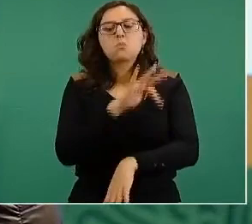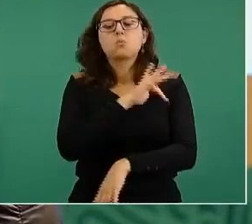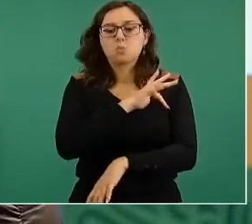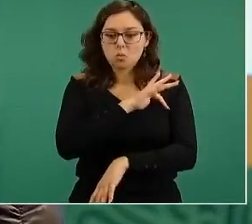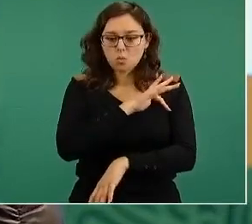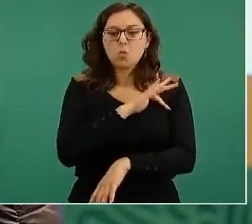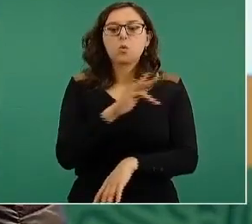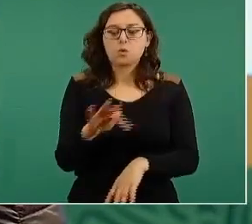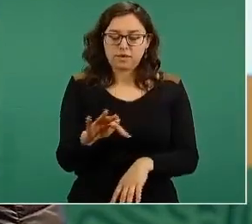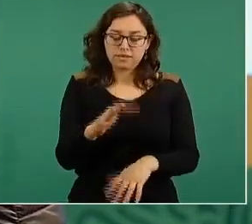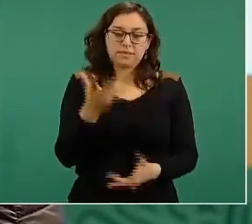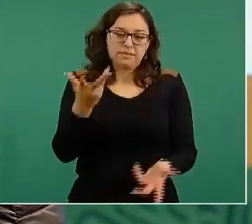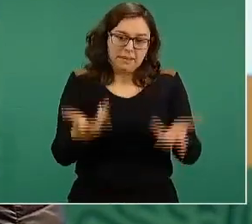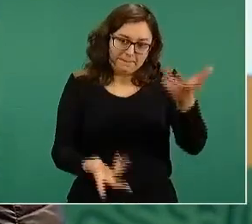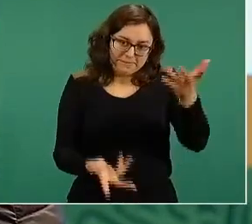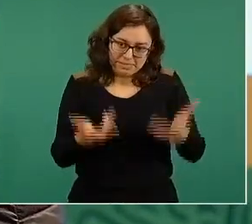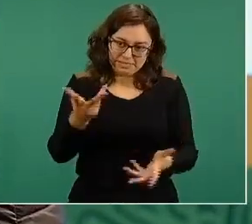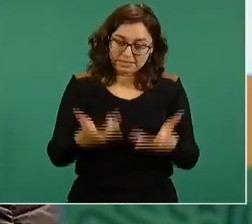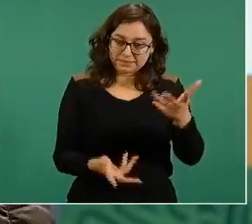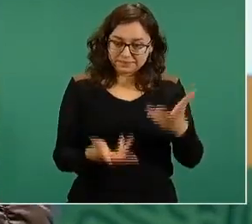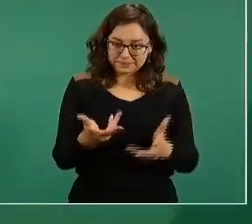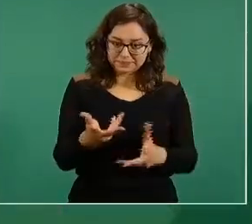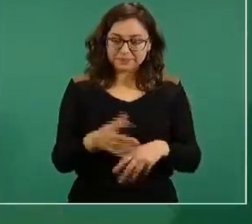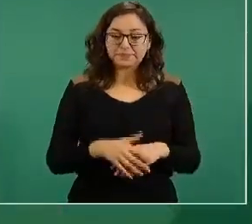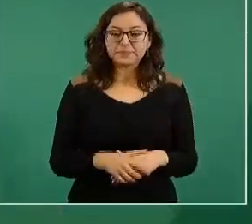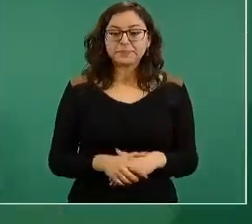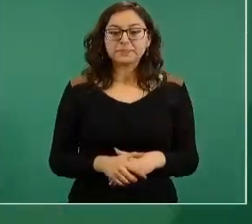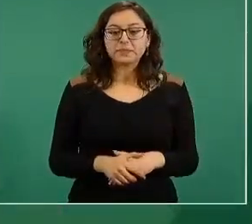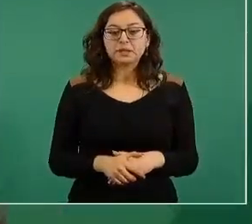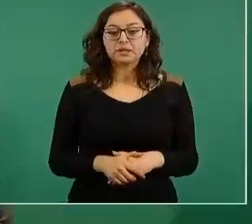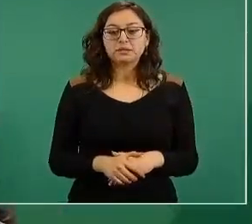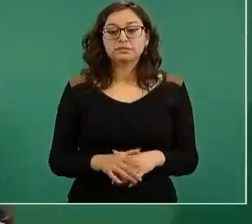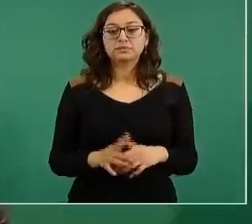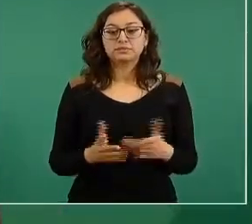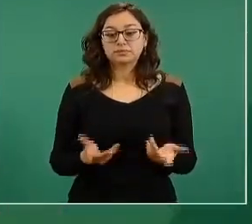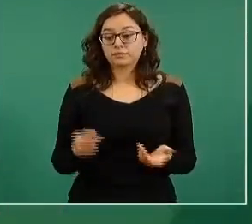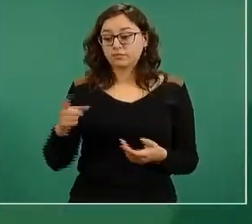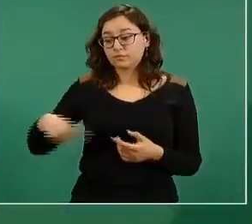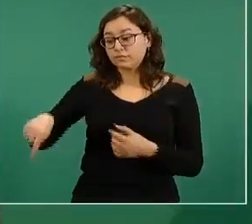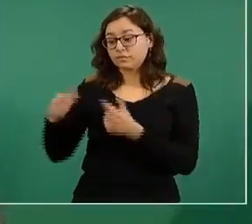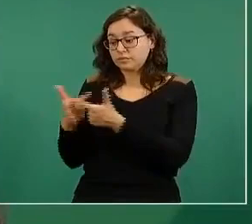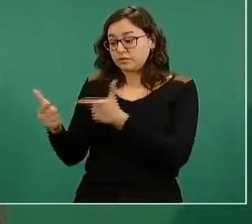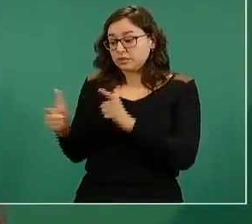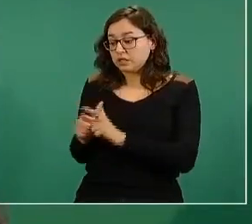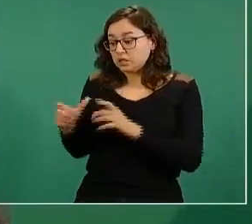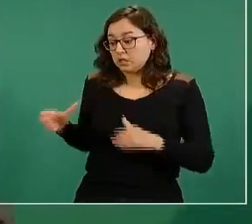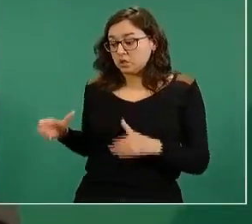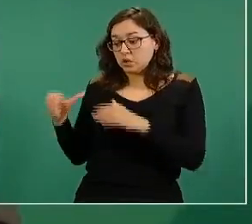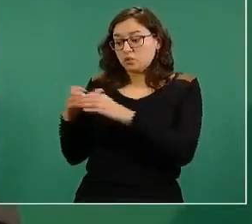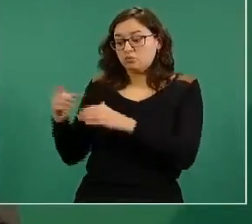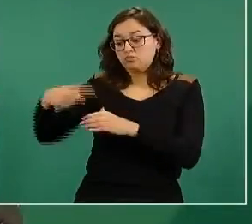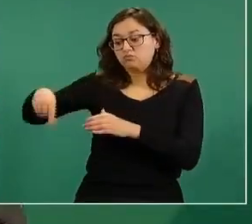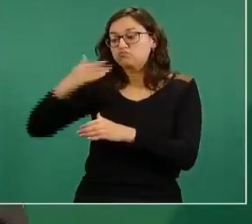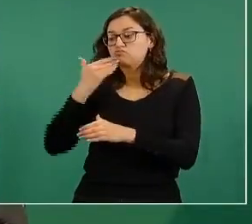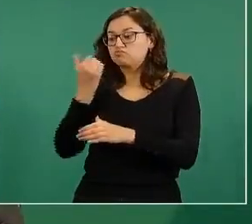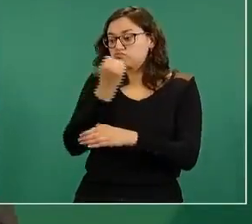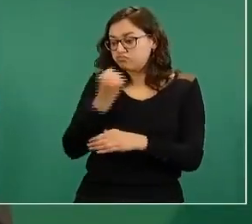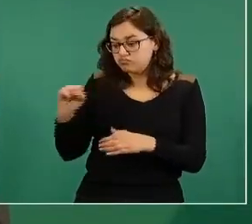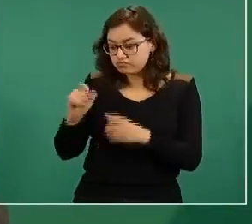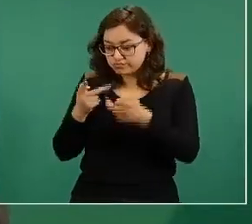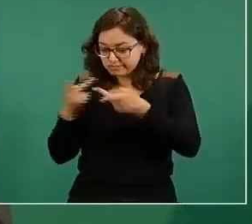al grupo, al grupo técnico asesor de vacunas, que nos ha